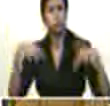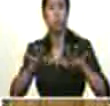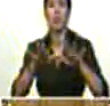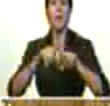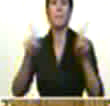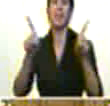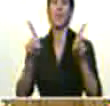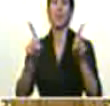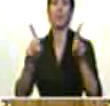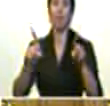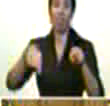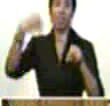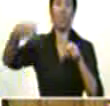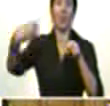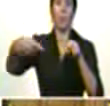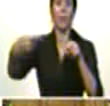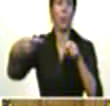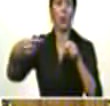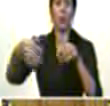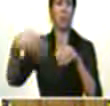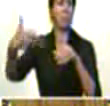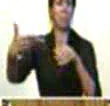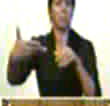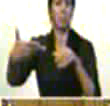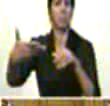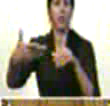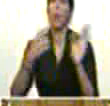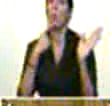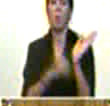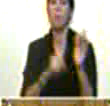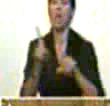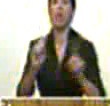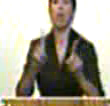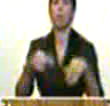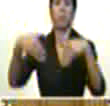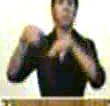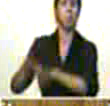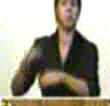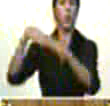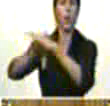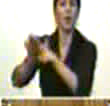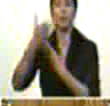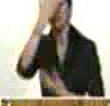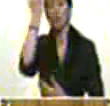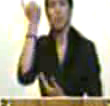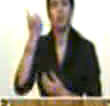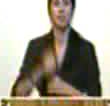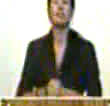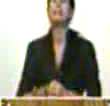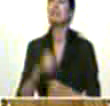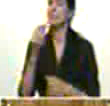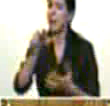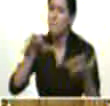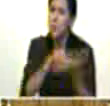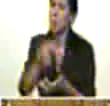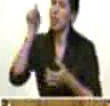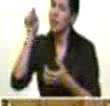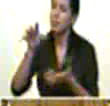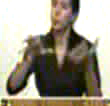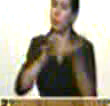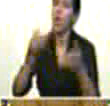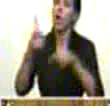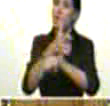no se tenga después la capacidad de su cumplimiento es una de las grandes debilidades que tenemos como gobierno